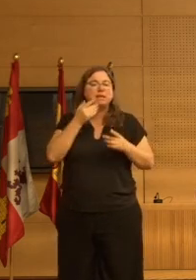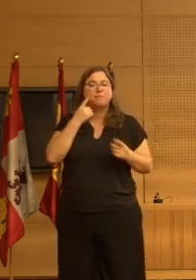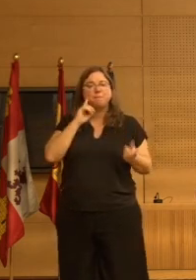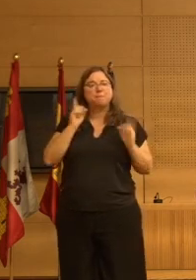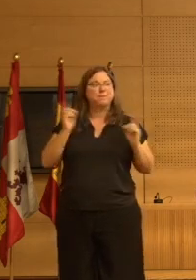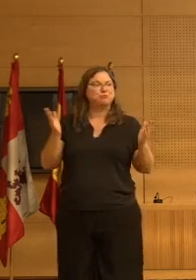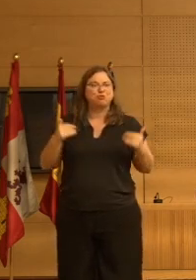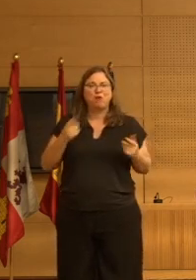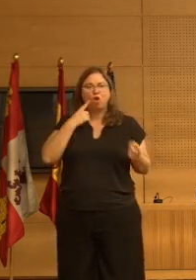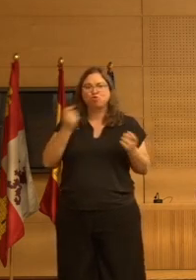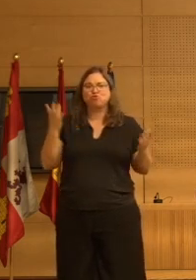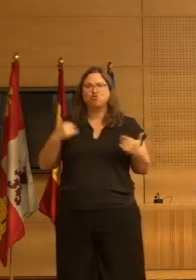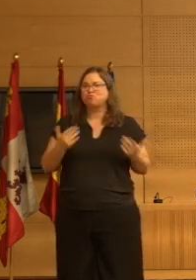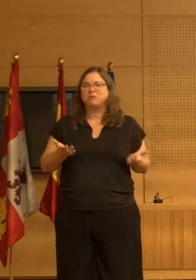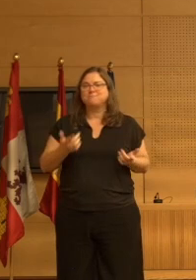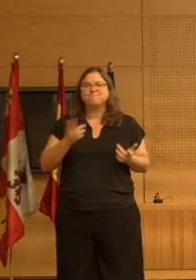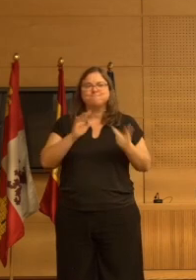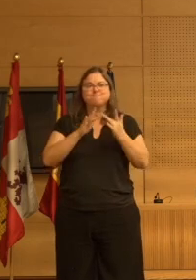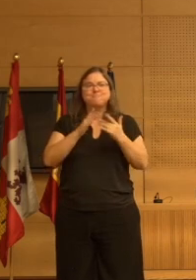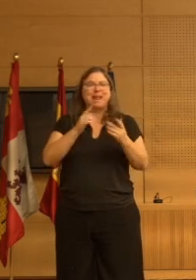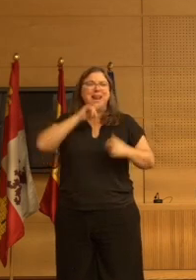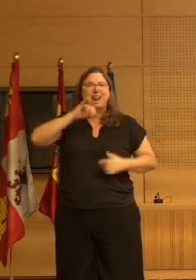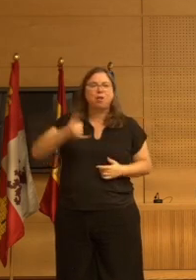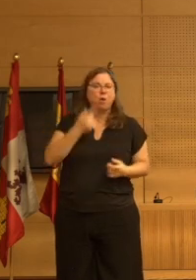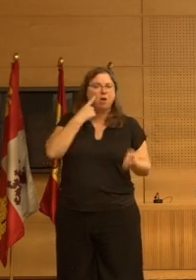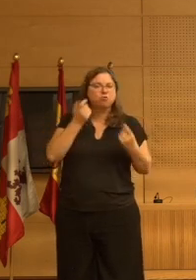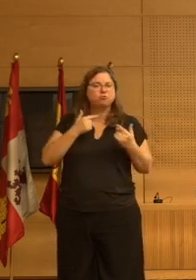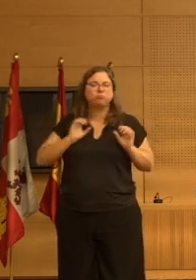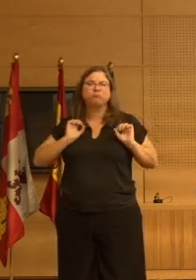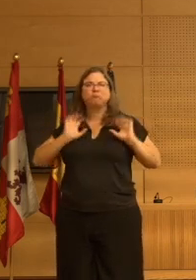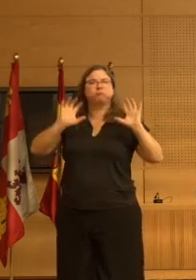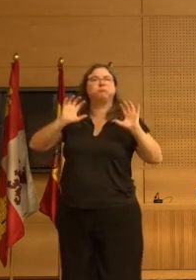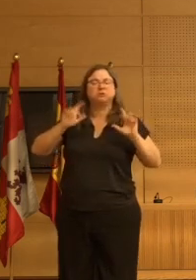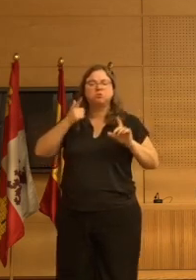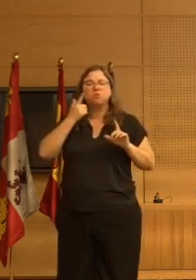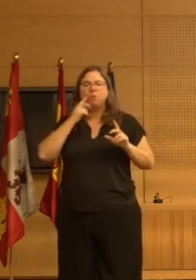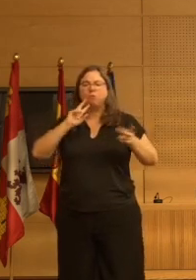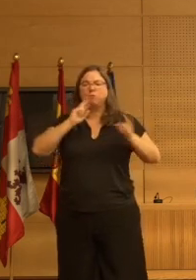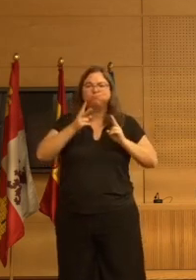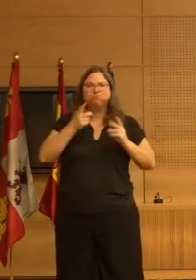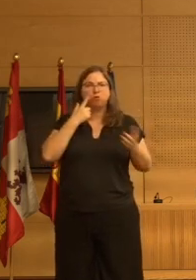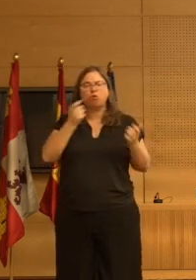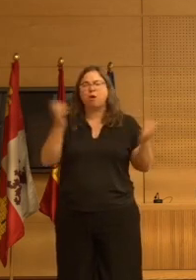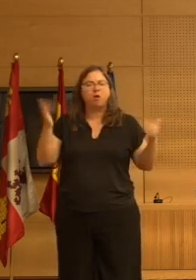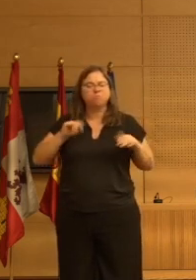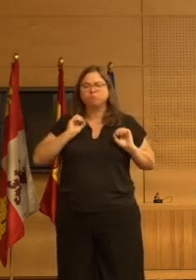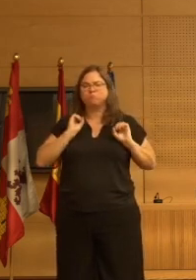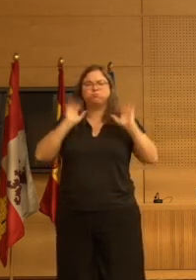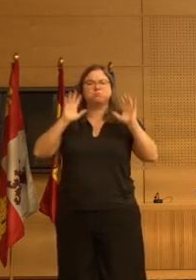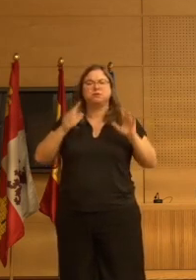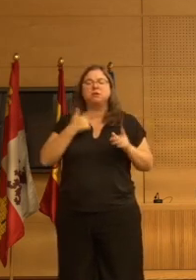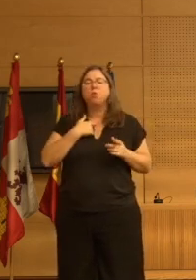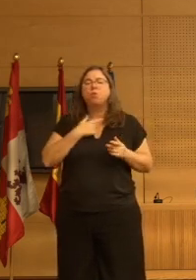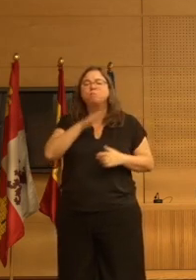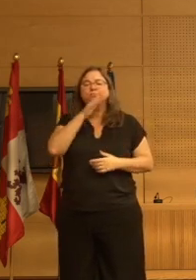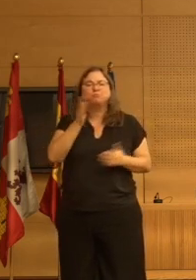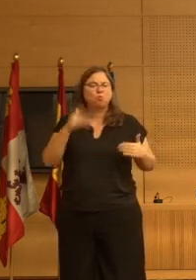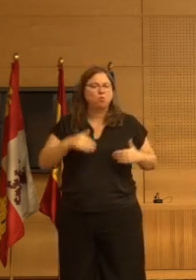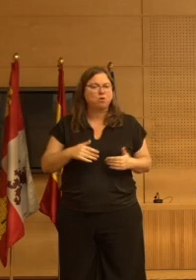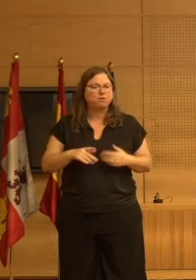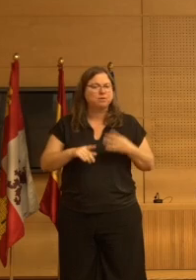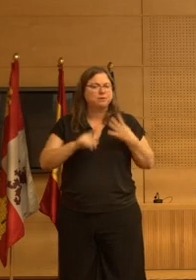previsión de control o tacto social en el lenguaje expresión corporal u otras conductas que sería claramente injustificada